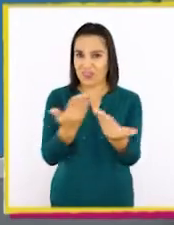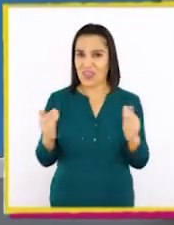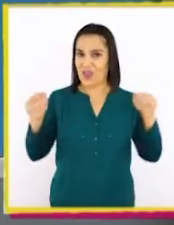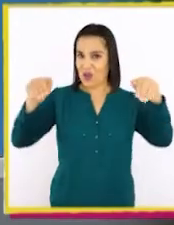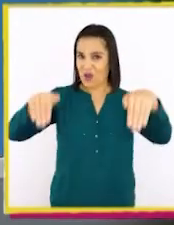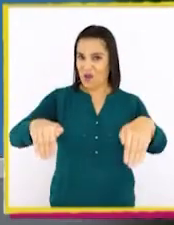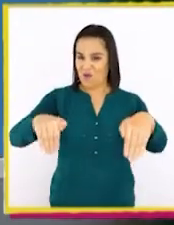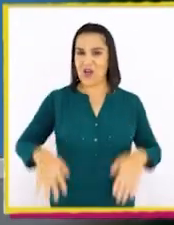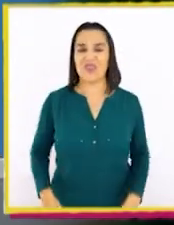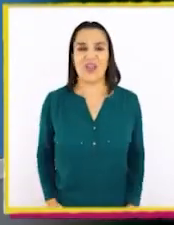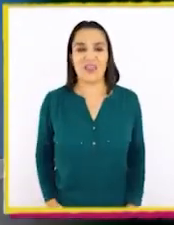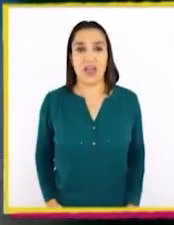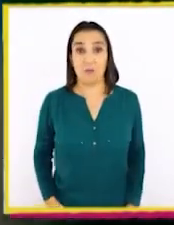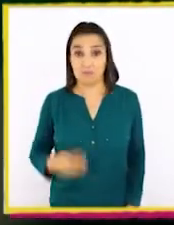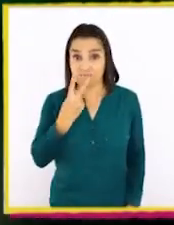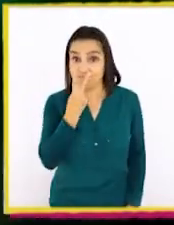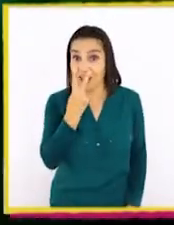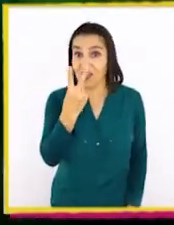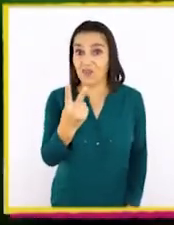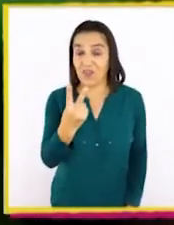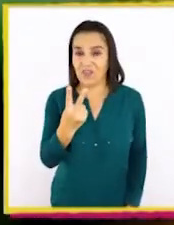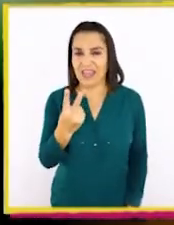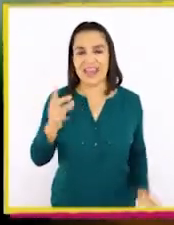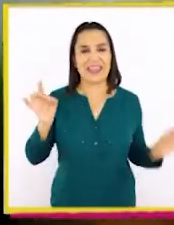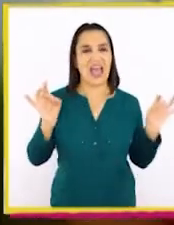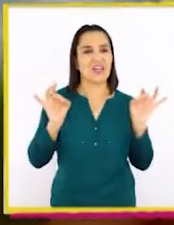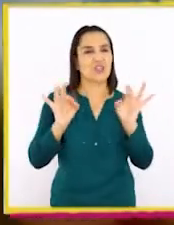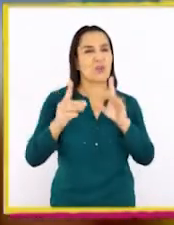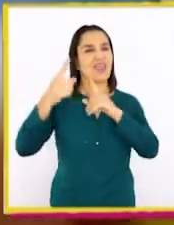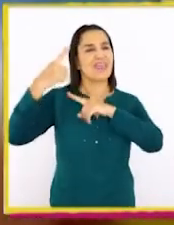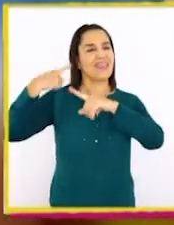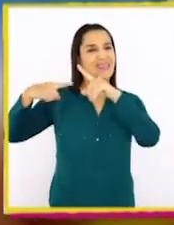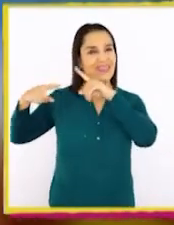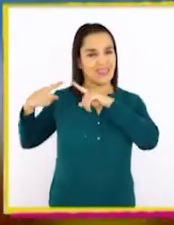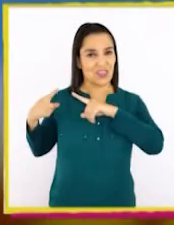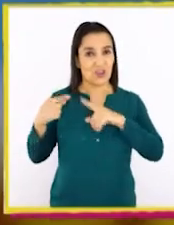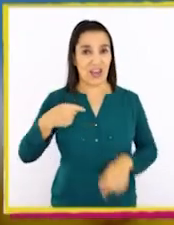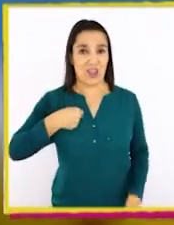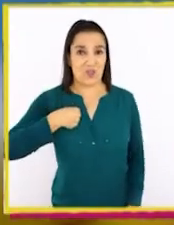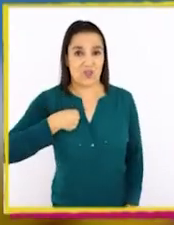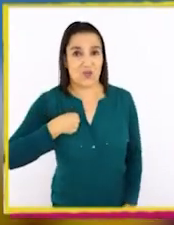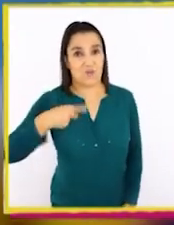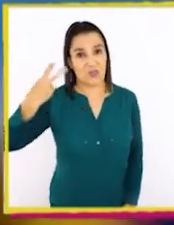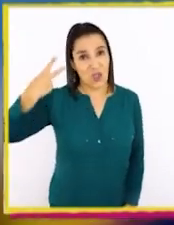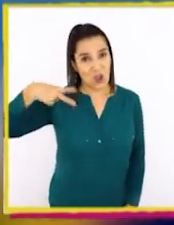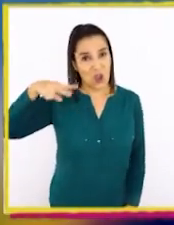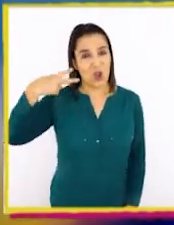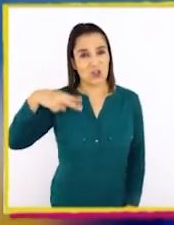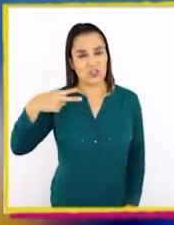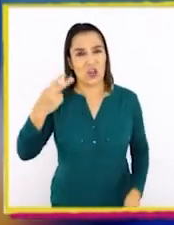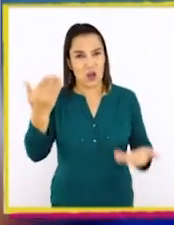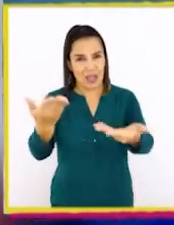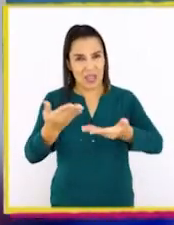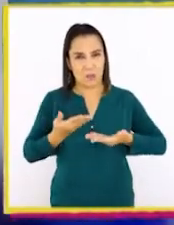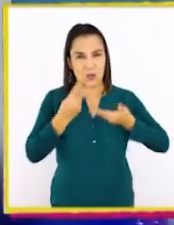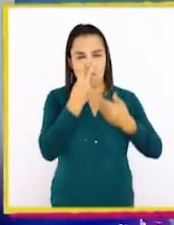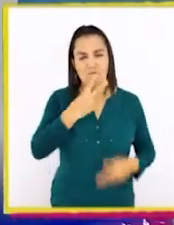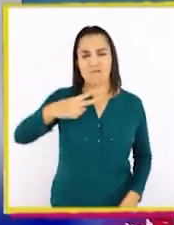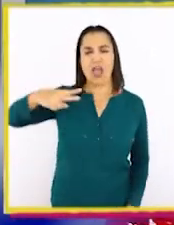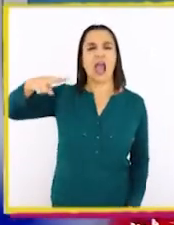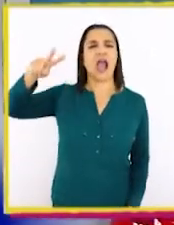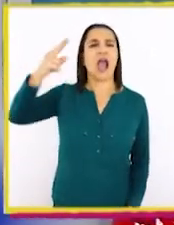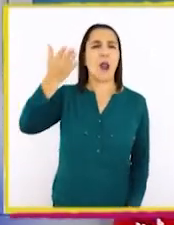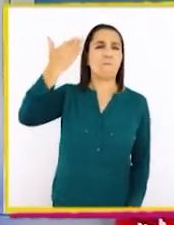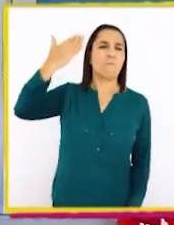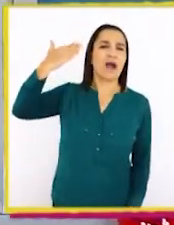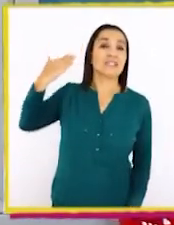cómodos! Para escuchar esta sorprendente historia. Soy Consuelo y los invito a viajar al pasado